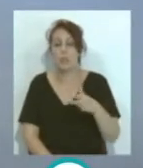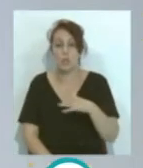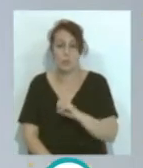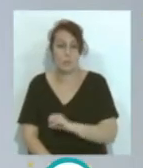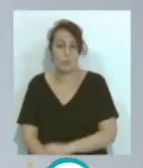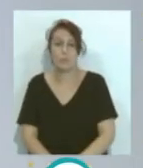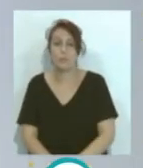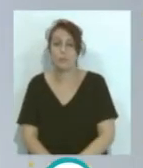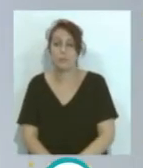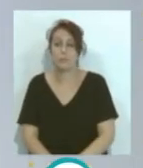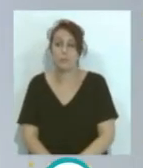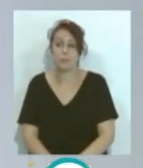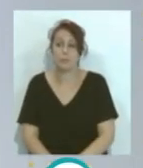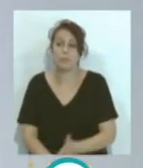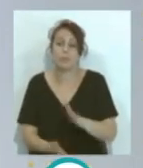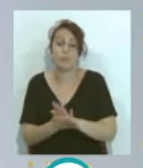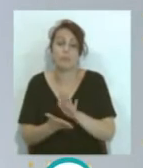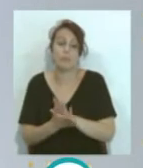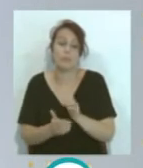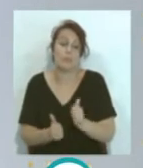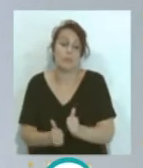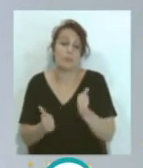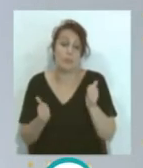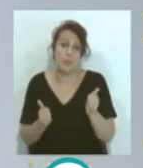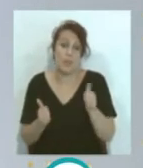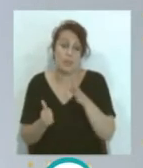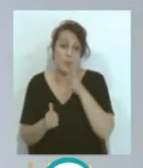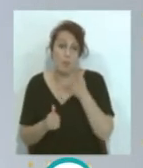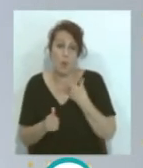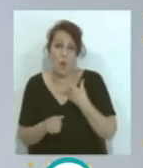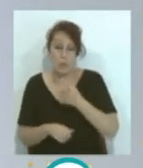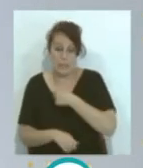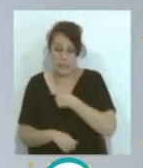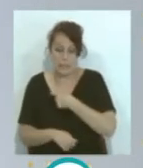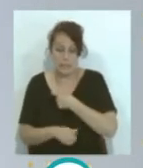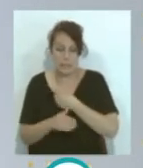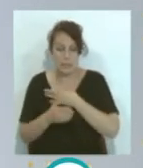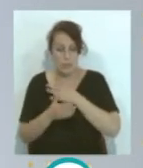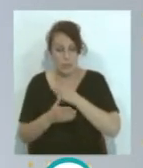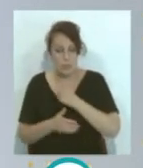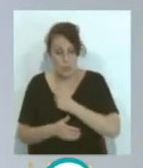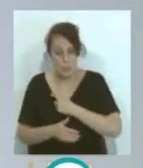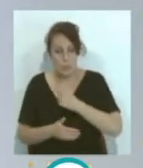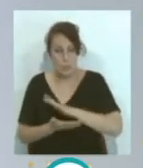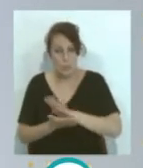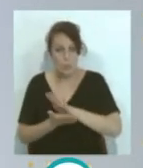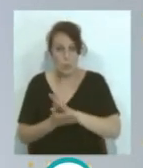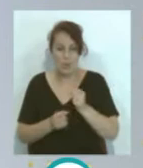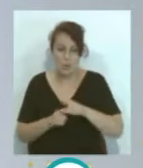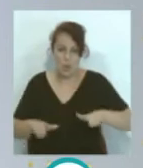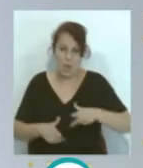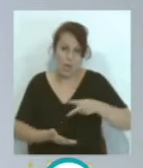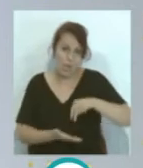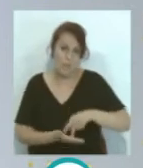...bueno Nacho... ...ya más tranquilo... ...después de... ...de que le bajaran un poquito... ...las pulsaciones... pie de campo... ...fue diferente... ...la entrevista... ...él